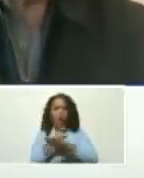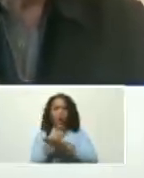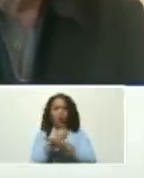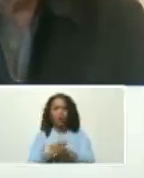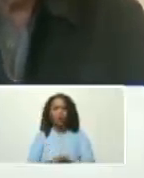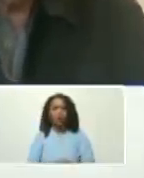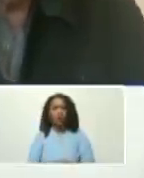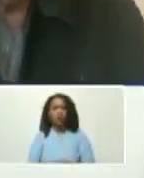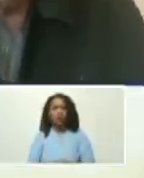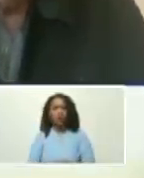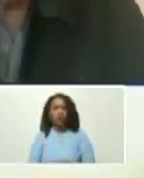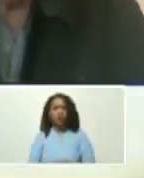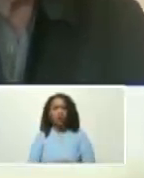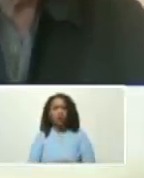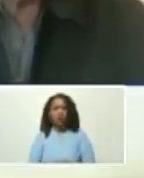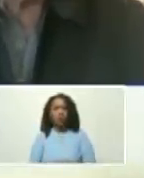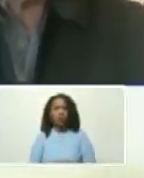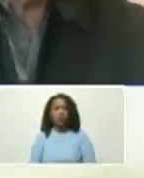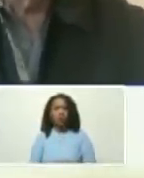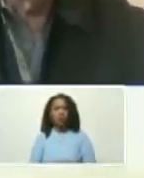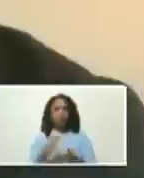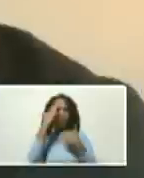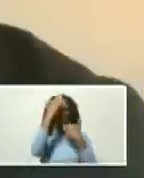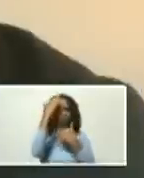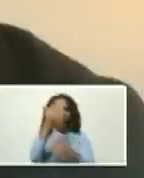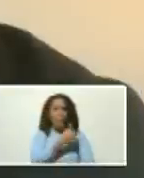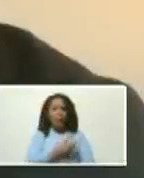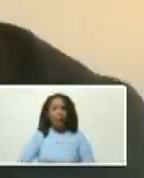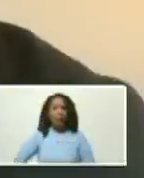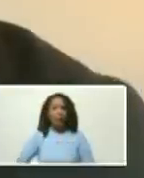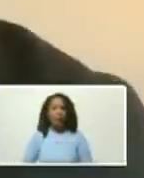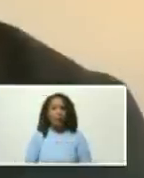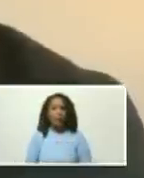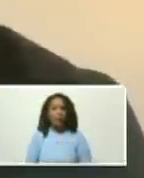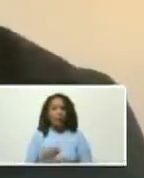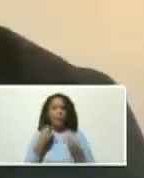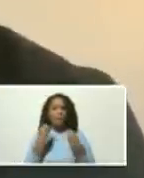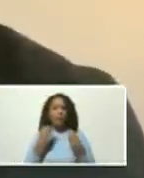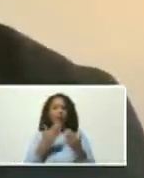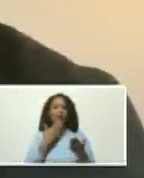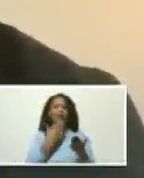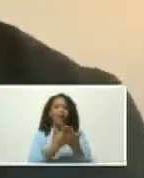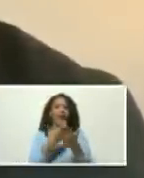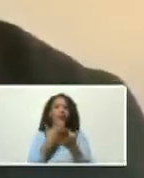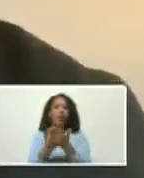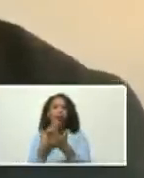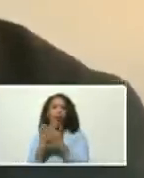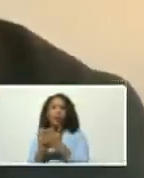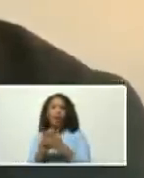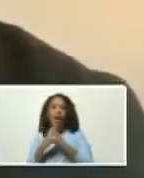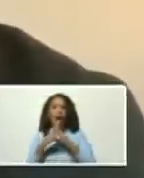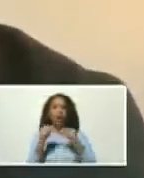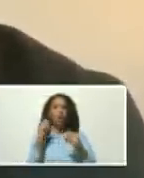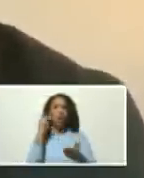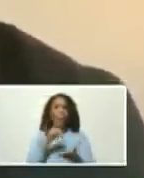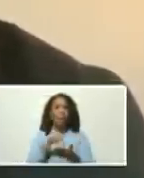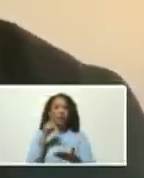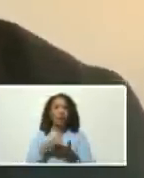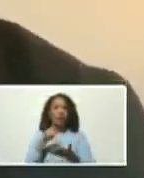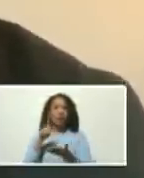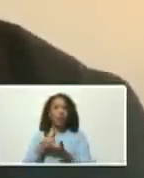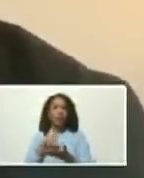señor presidente para agradecerle a todos los miembros